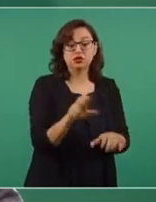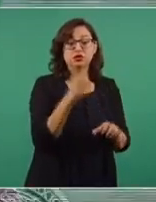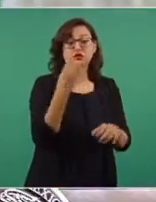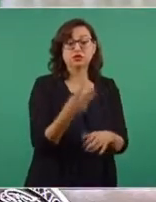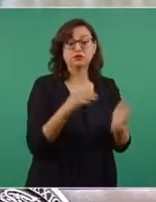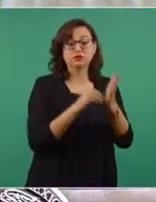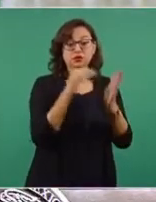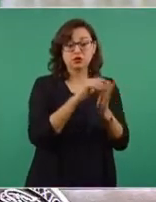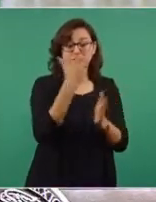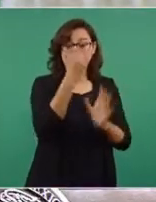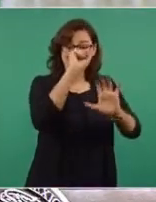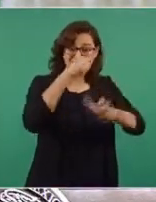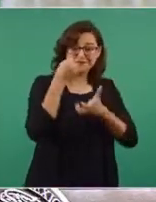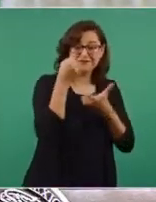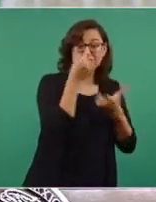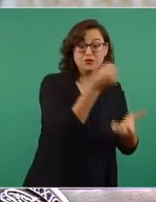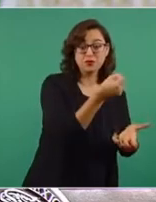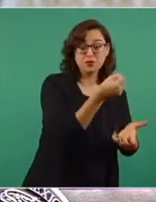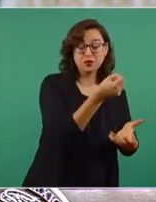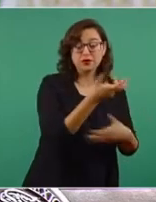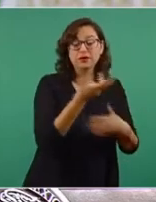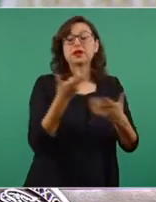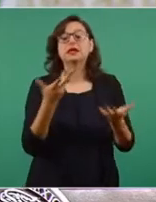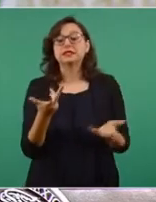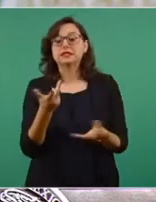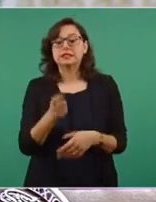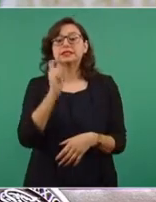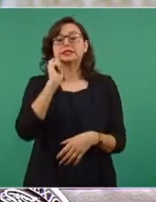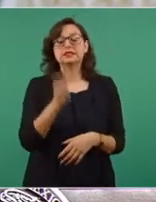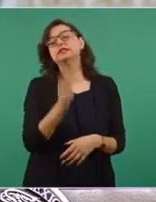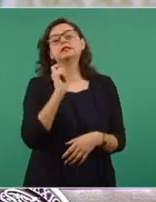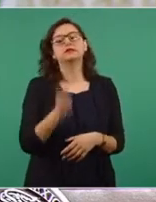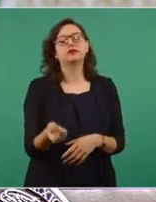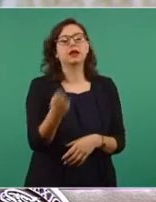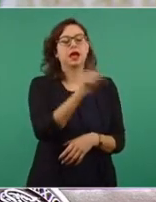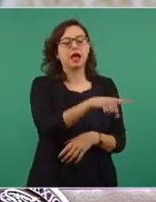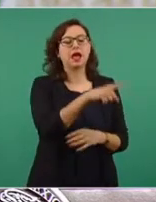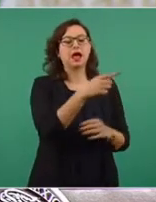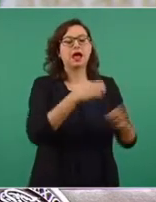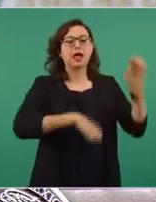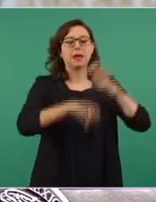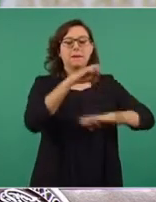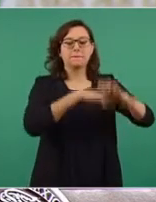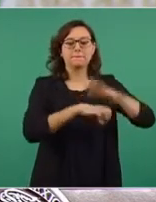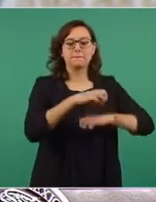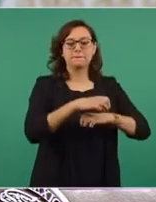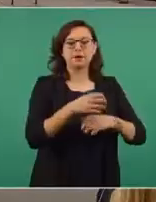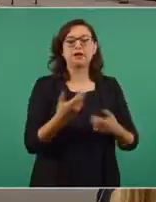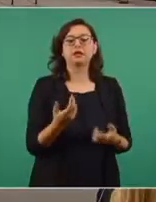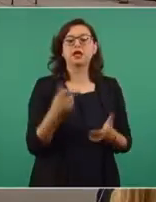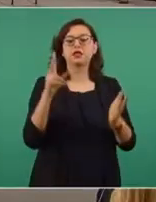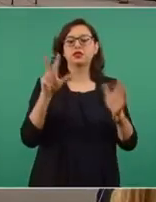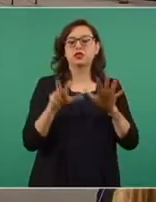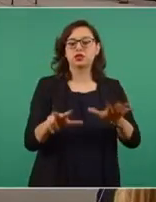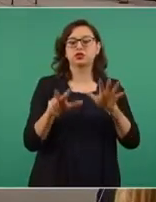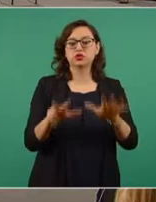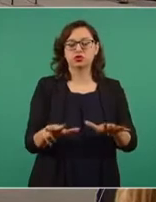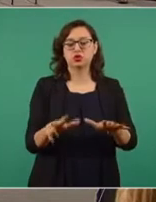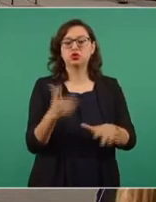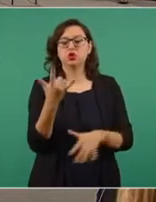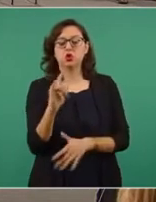Dicho sea de paso, esa empresa fue inhabilitada por la función pública el 18 de julio de